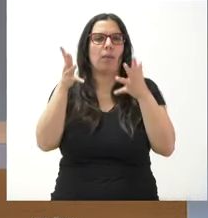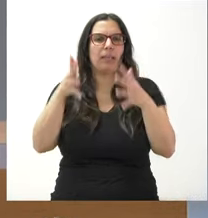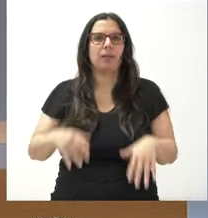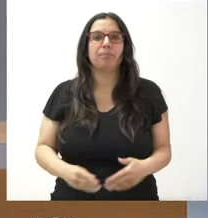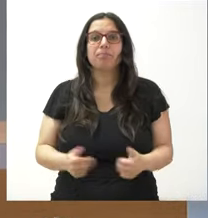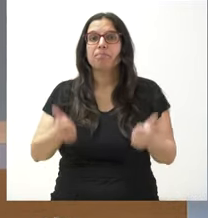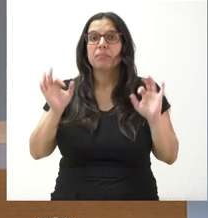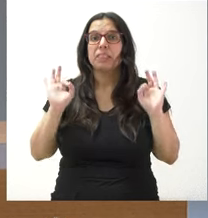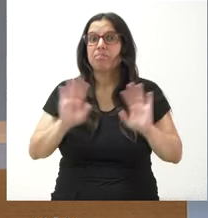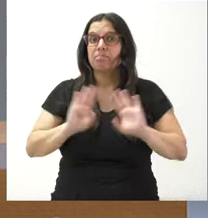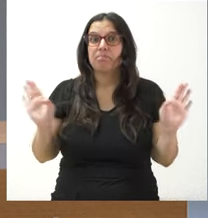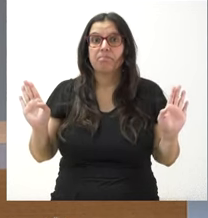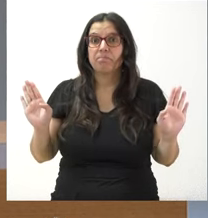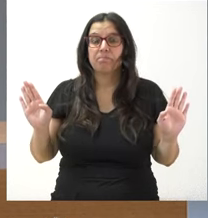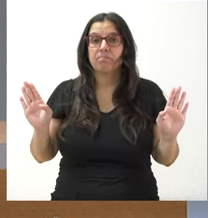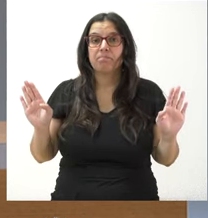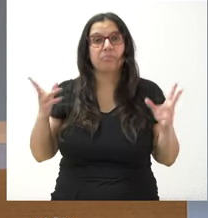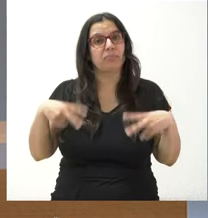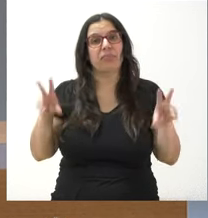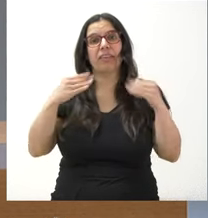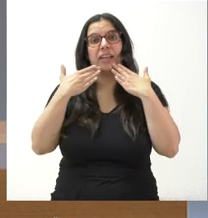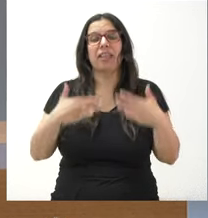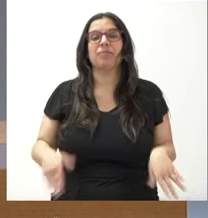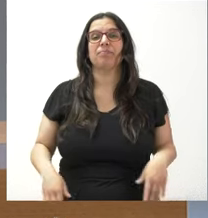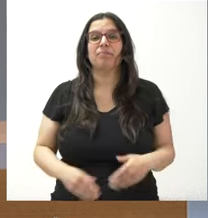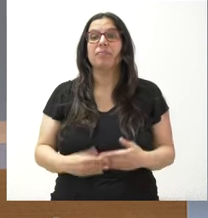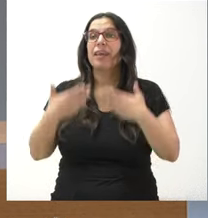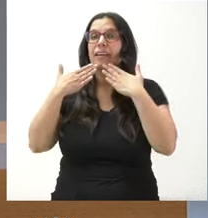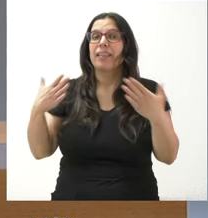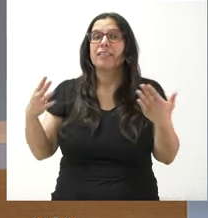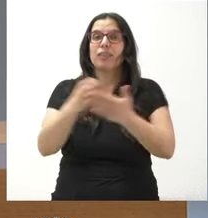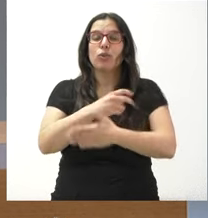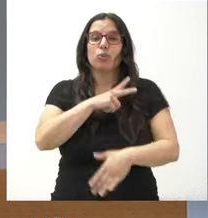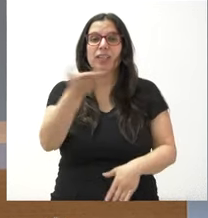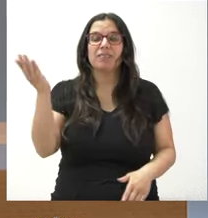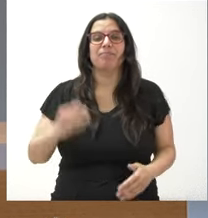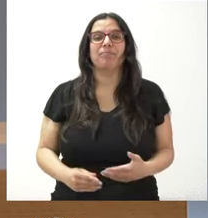¿alguna pregunta más? pues es todo gracias pues muchísimas gracias a todos ustedes